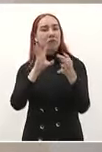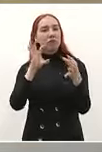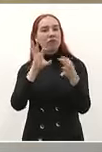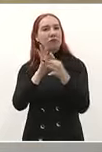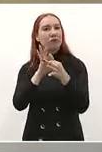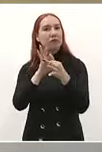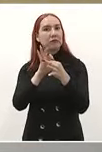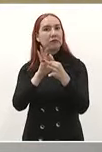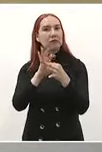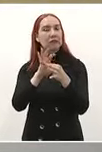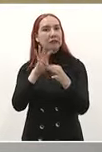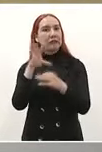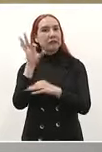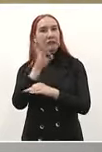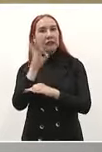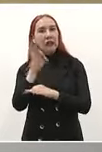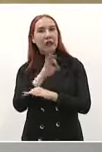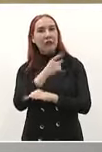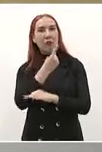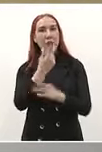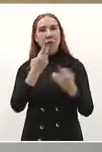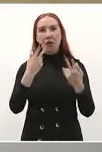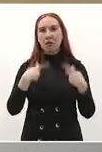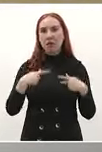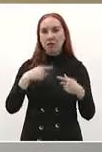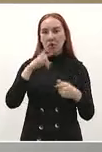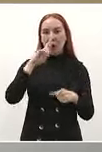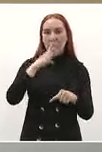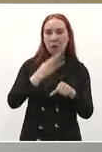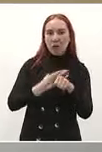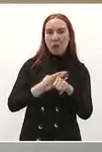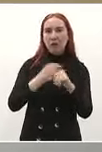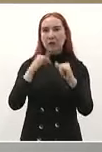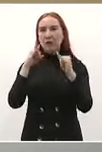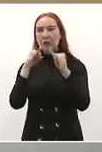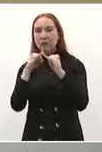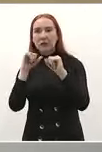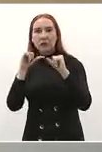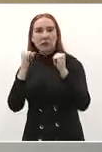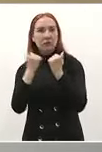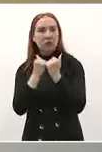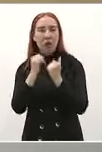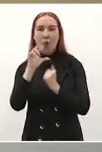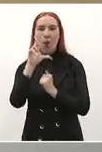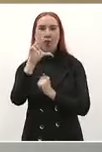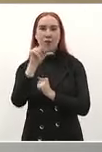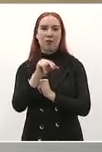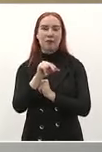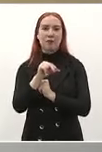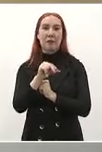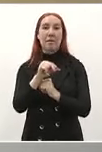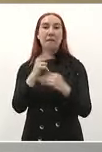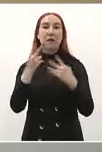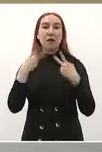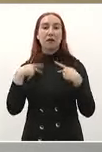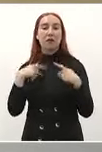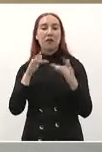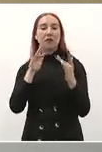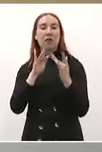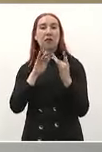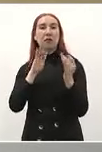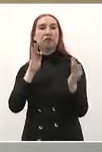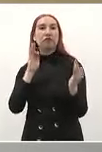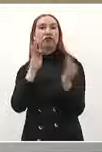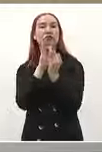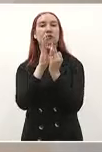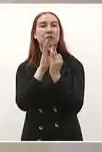ya no es con las organizaciones son buenas las organizaciones pero hay algunas que se